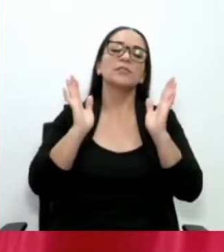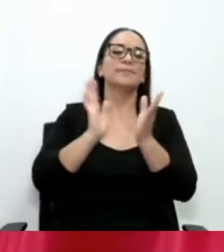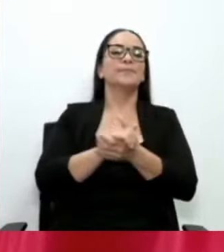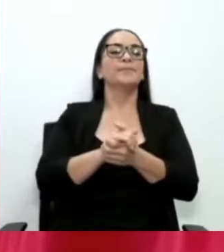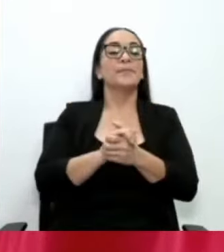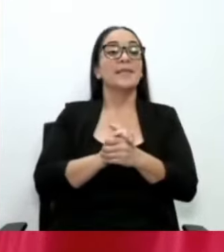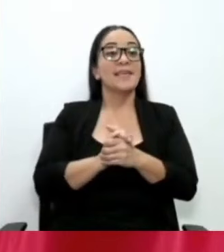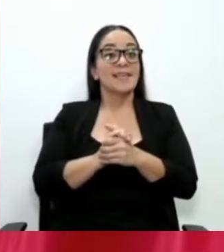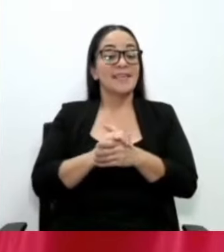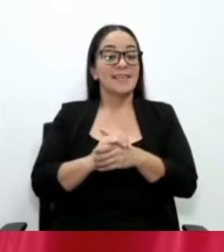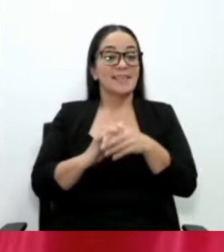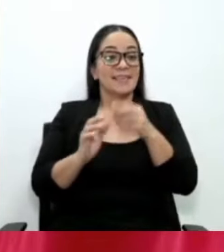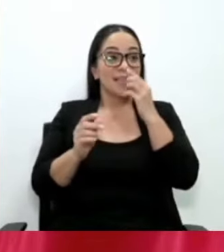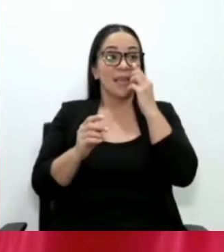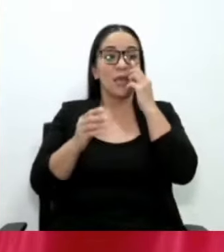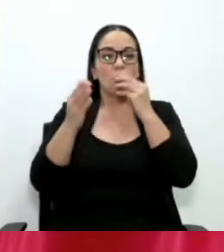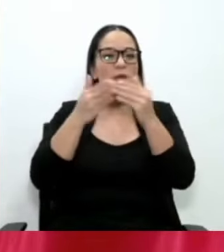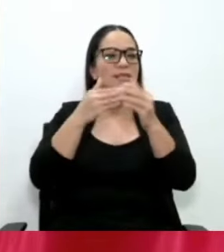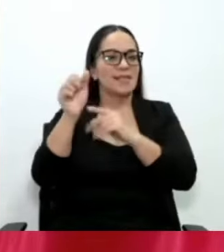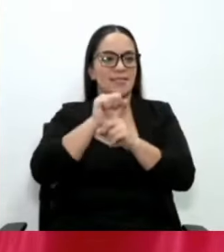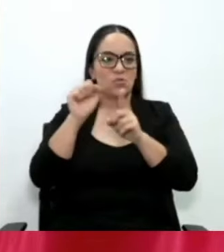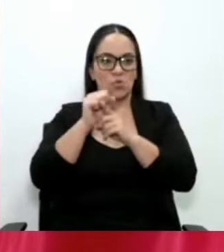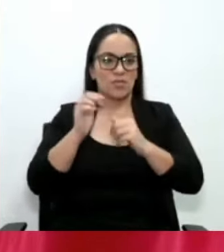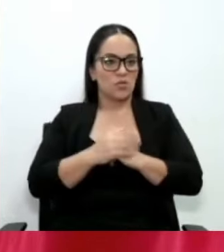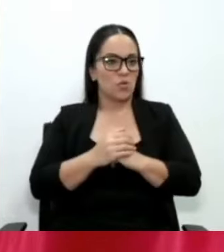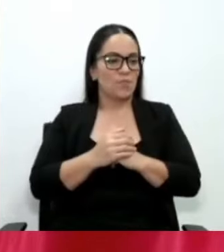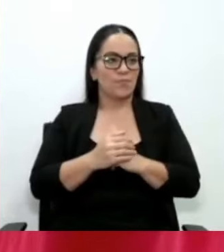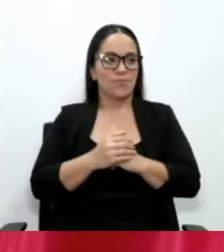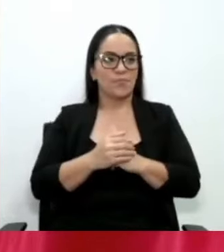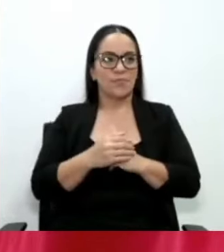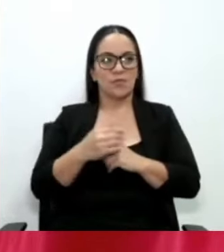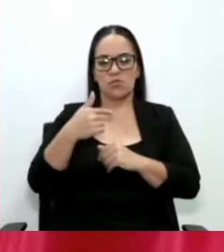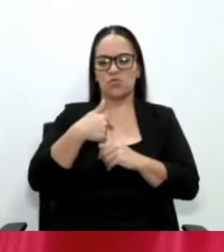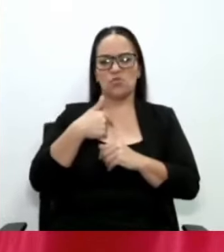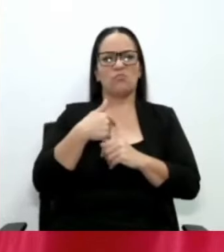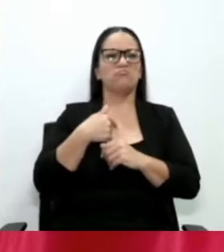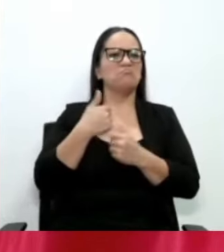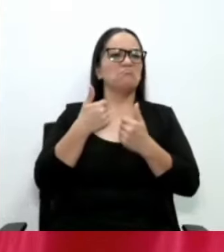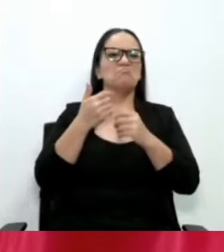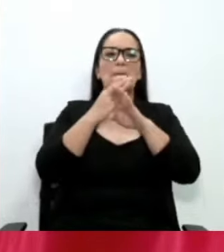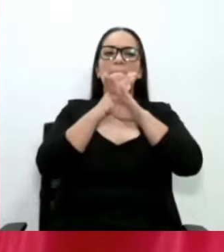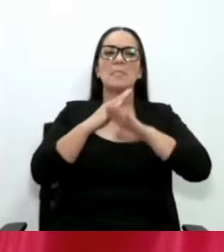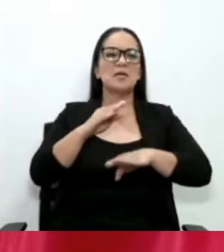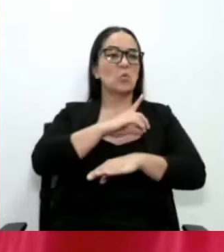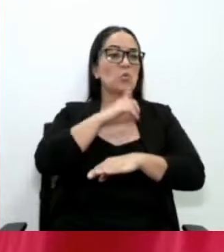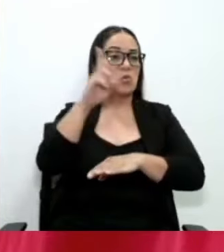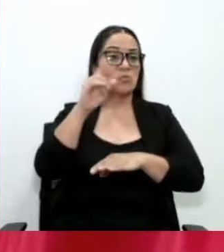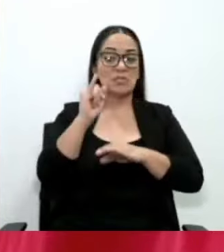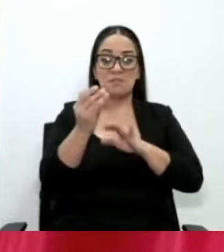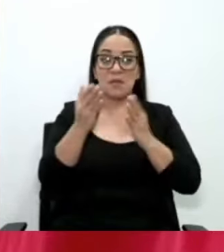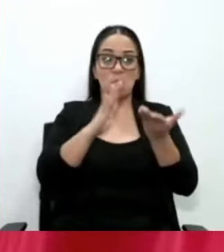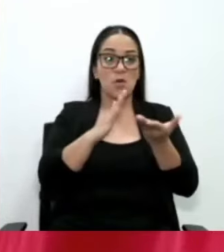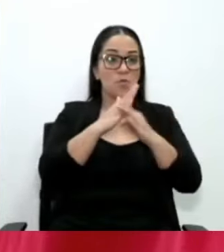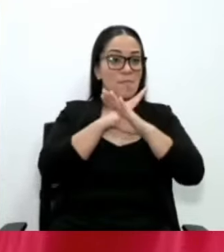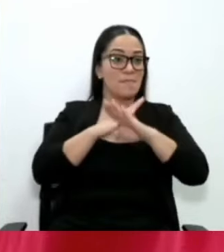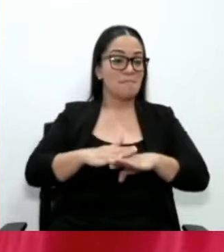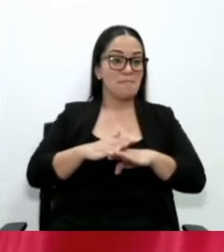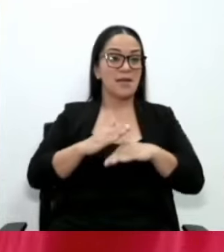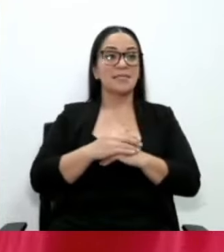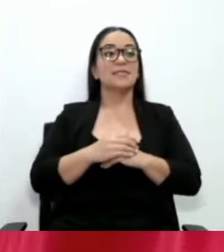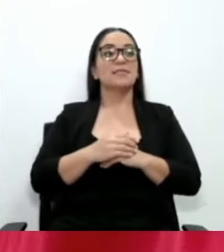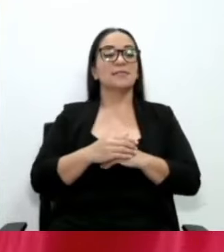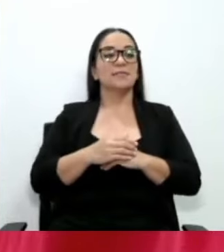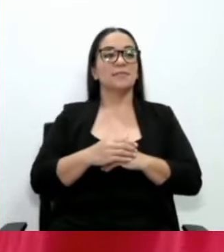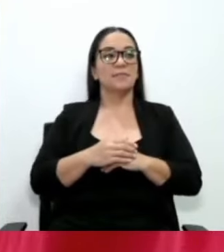francotirador, en cualquier contexto, yo estoy en paz con mi Dios porque yo sé que Él ya